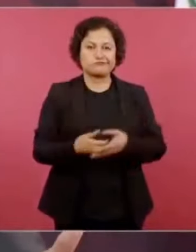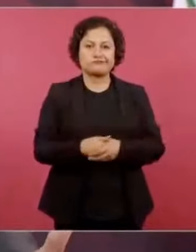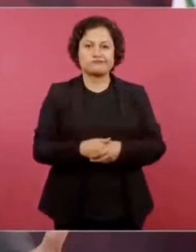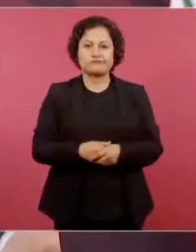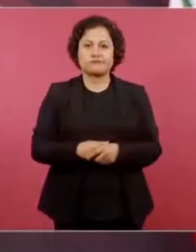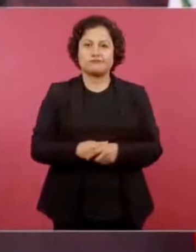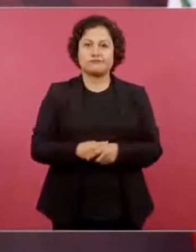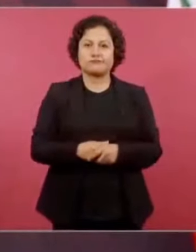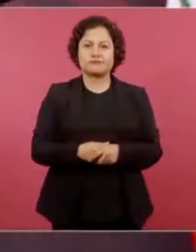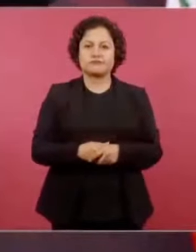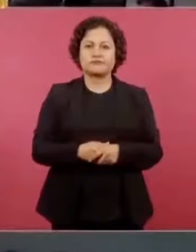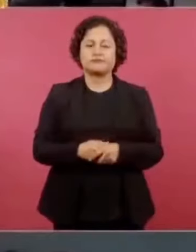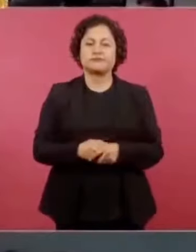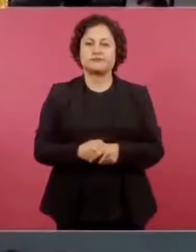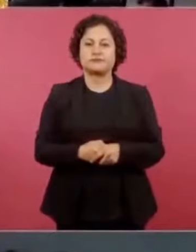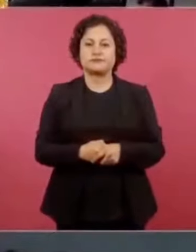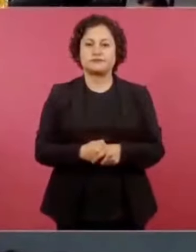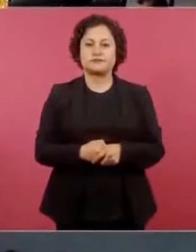ni en valor